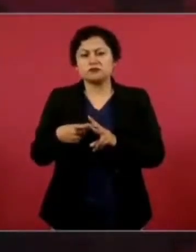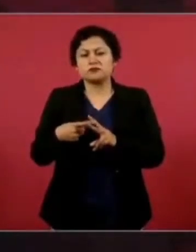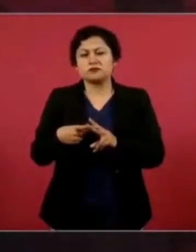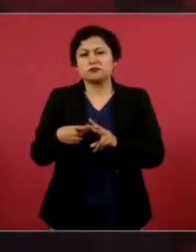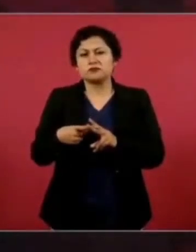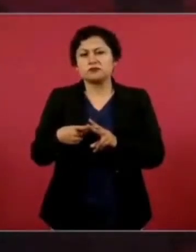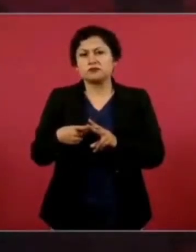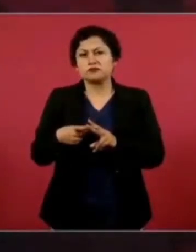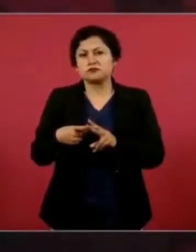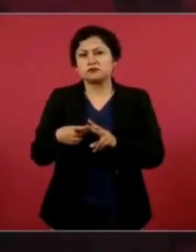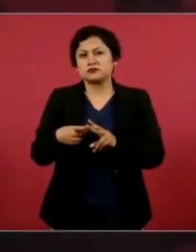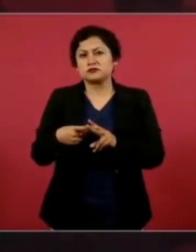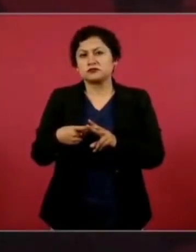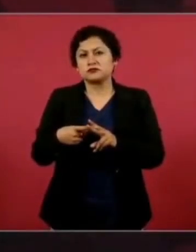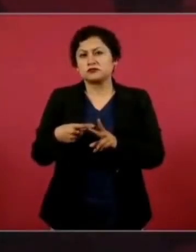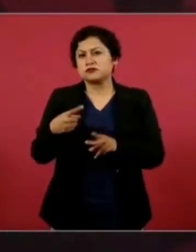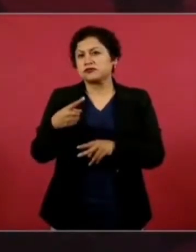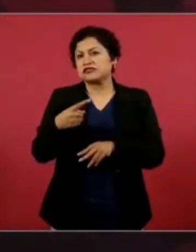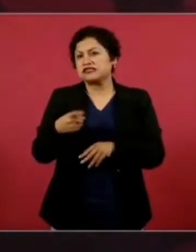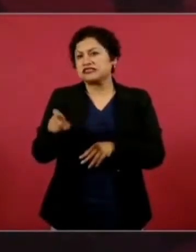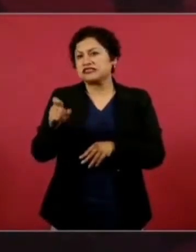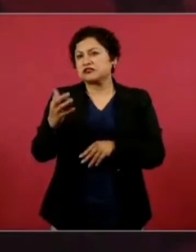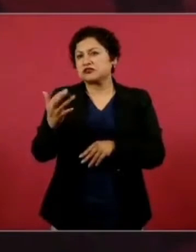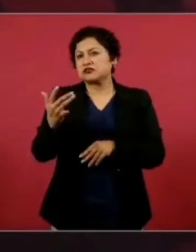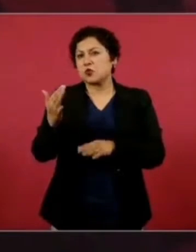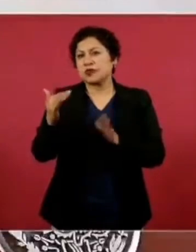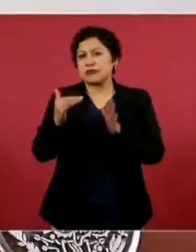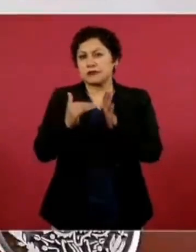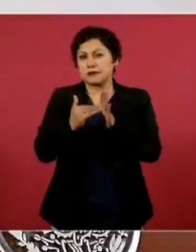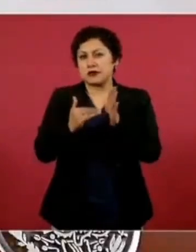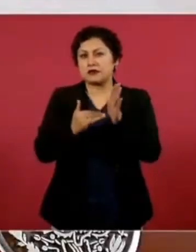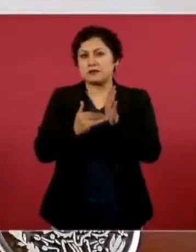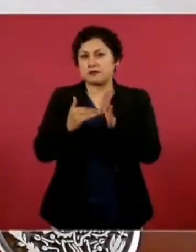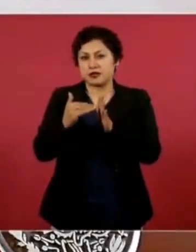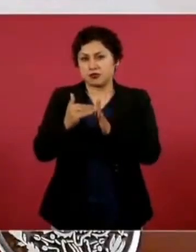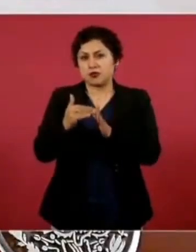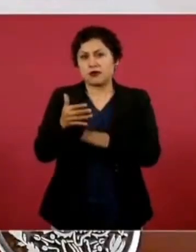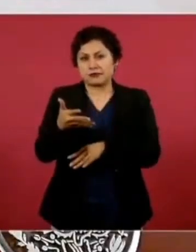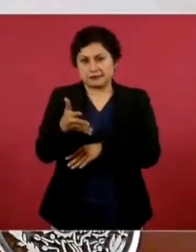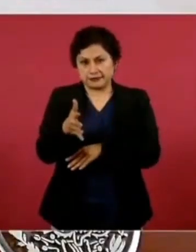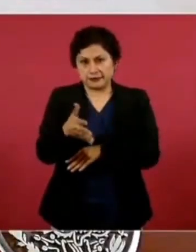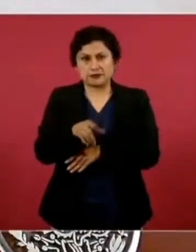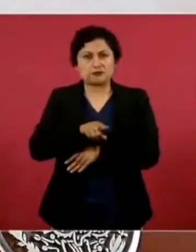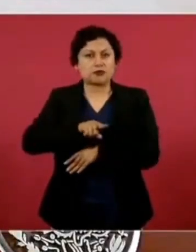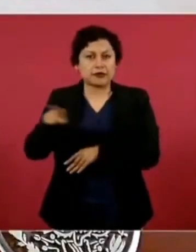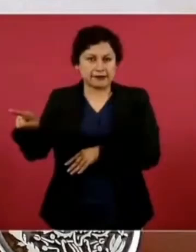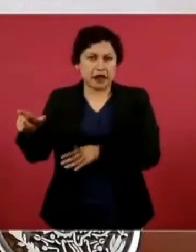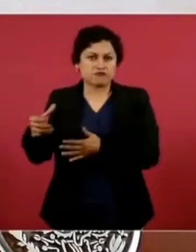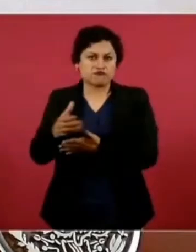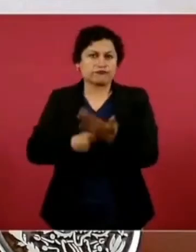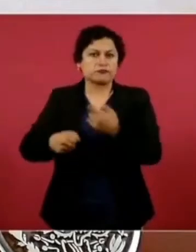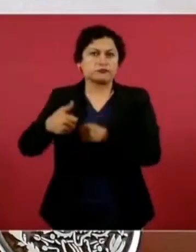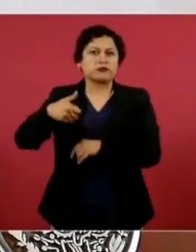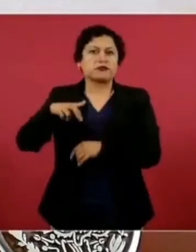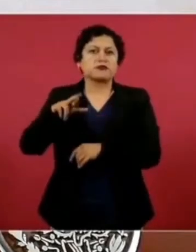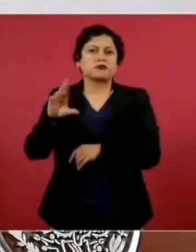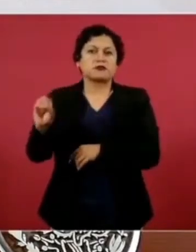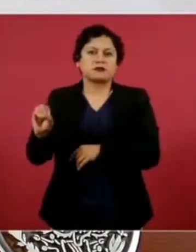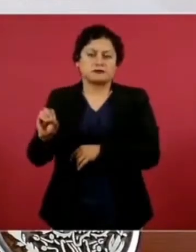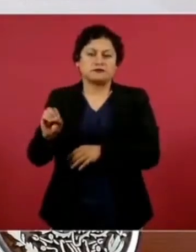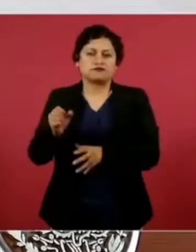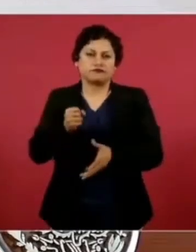mil, digo, ciento cincuenta mil millones para Quintana Roo. Más